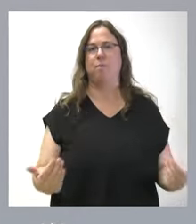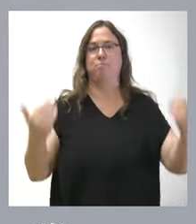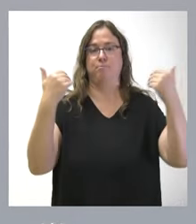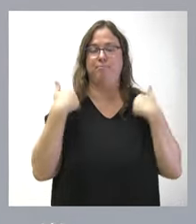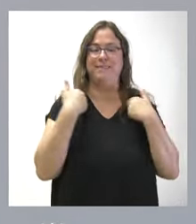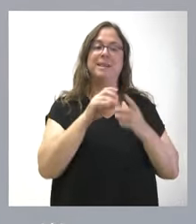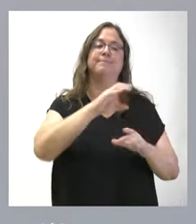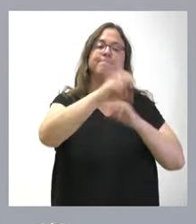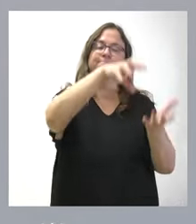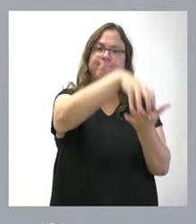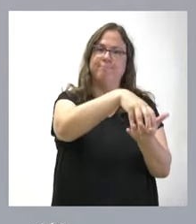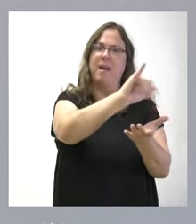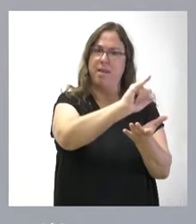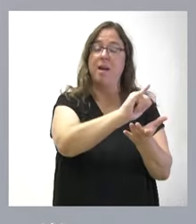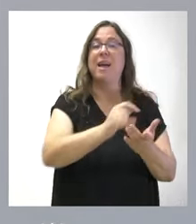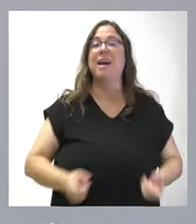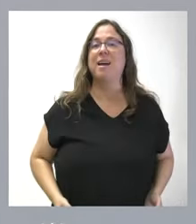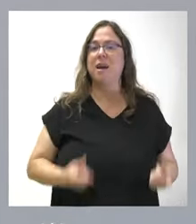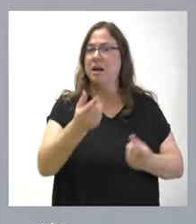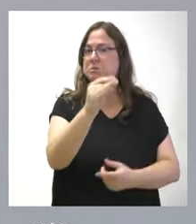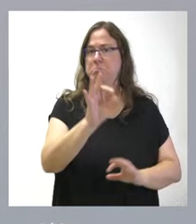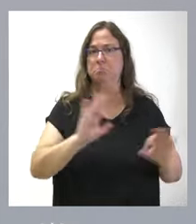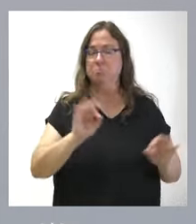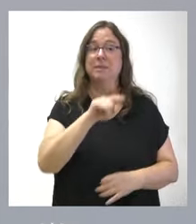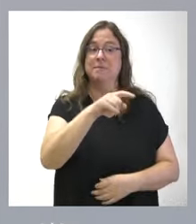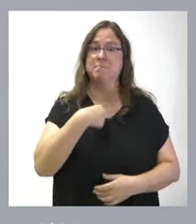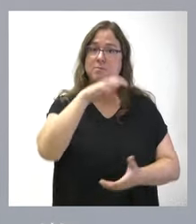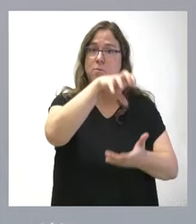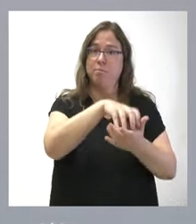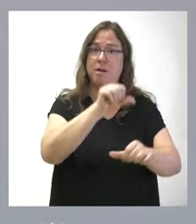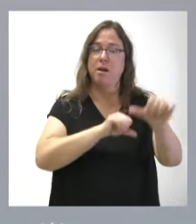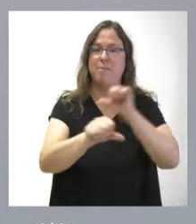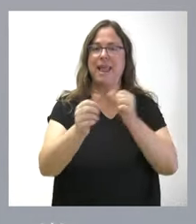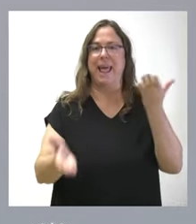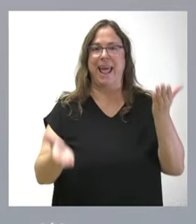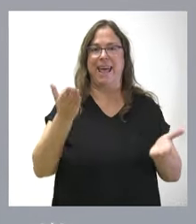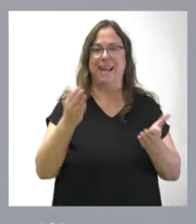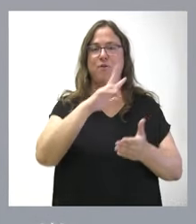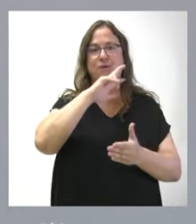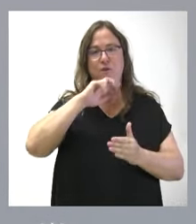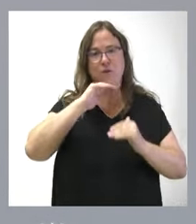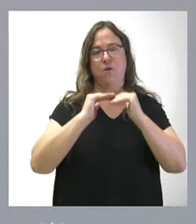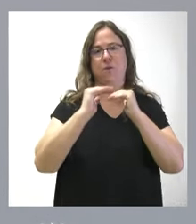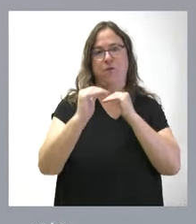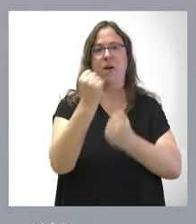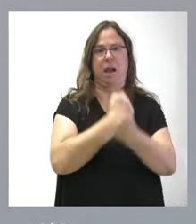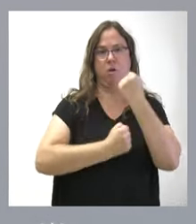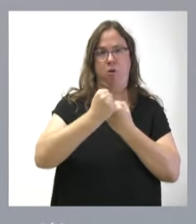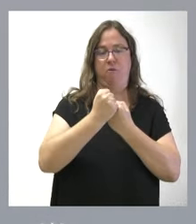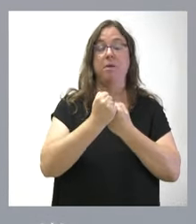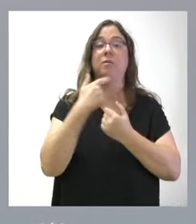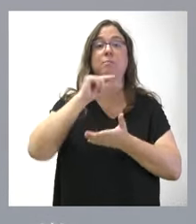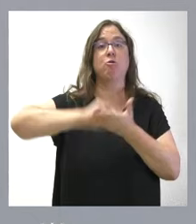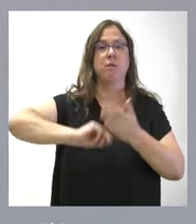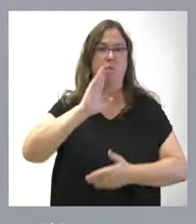existente, sin ningún coste añadido y, por tanto, es el que velará por este equilibrio financiero en estos contratos que les he